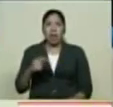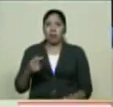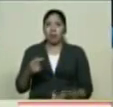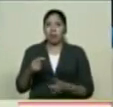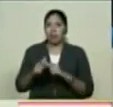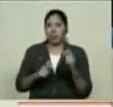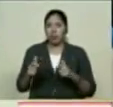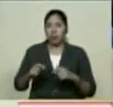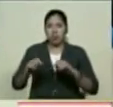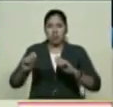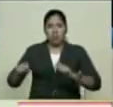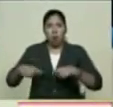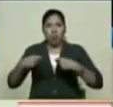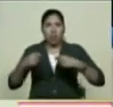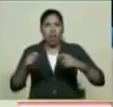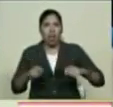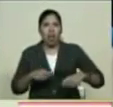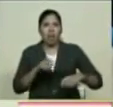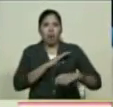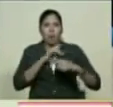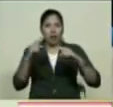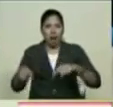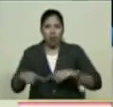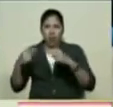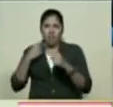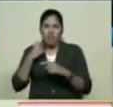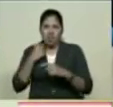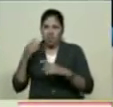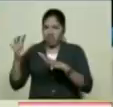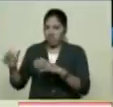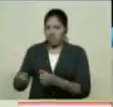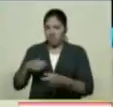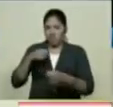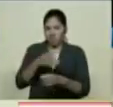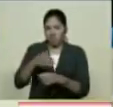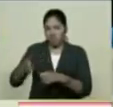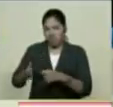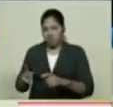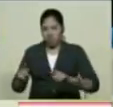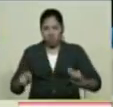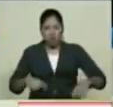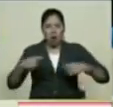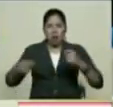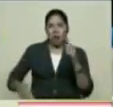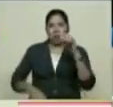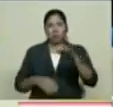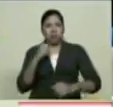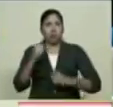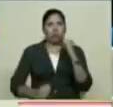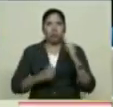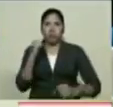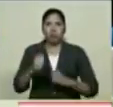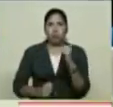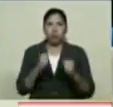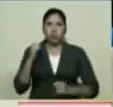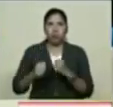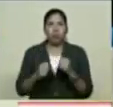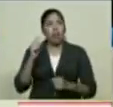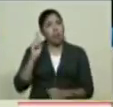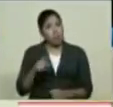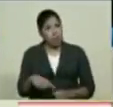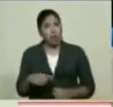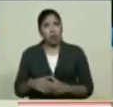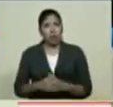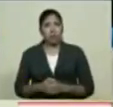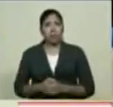Con casco de motorizado Este Con cualquier bicicleta De eso nosotros tenemos Registro fotográfico Bueno, así nace